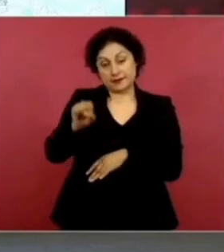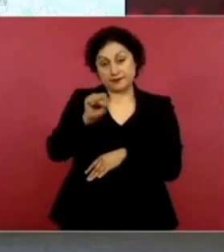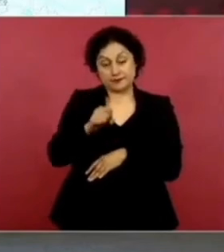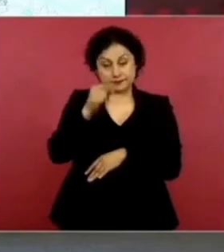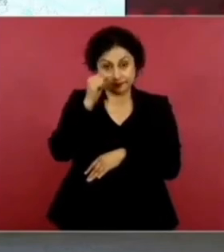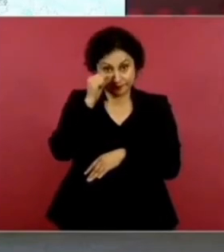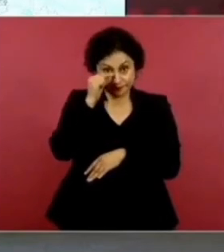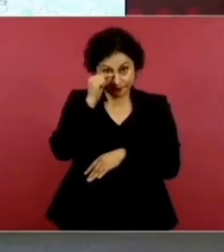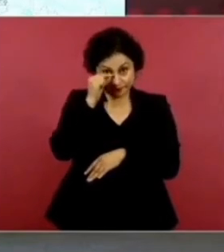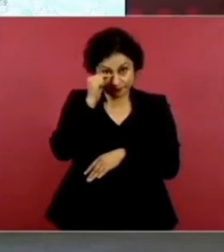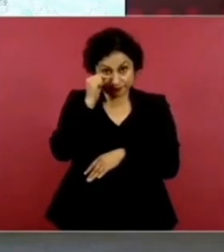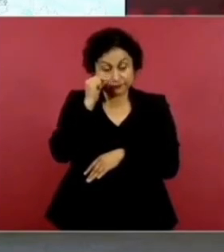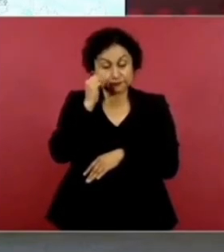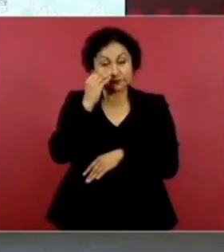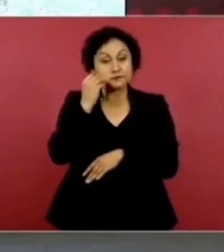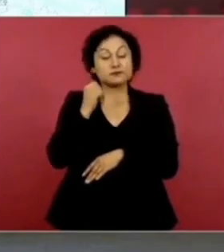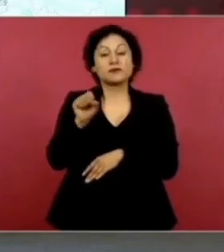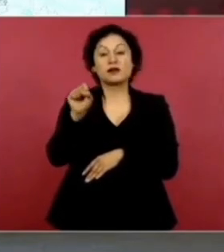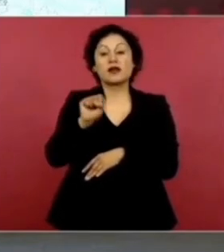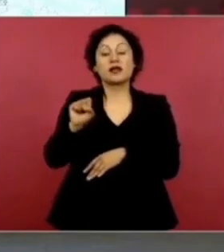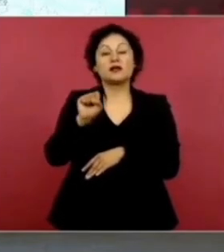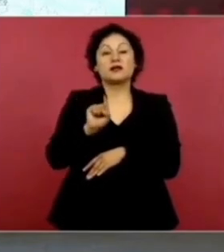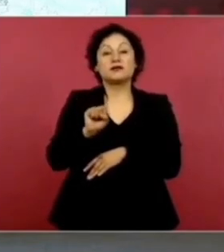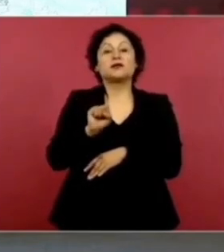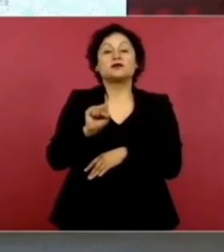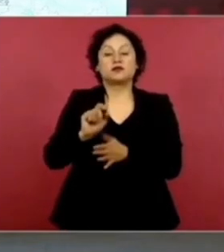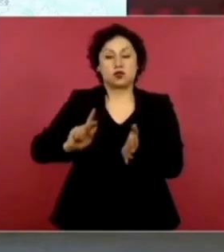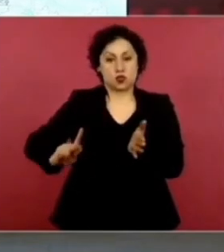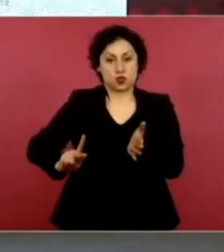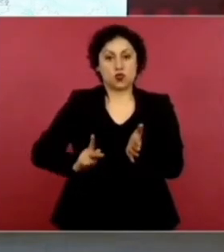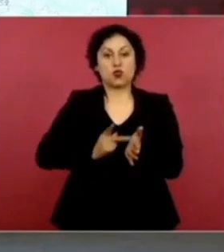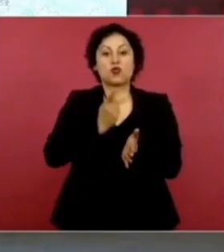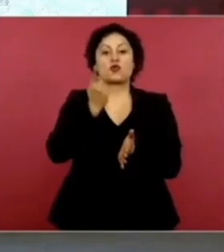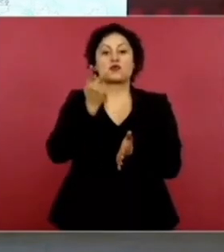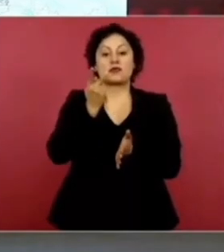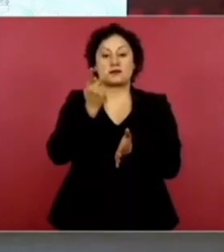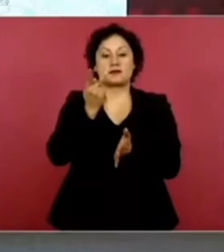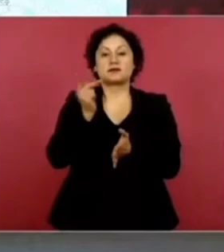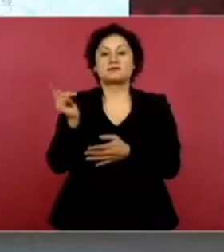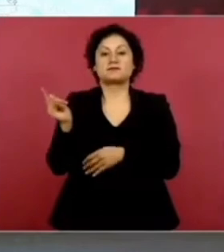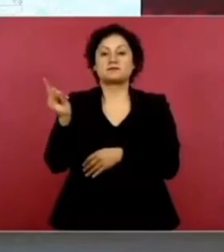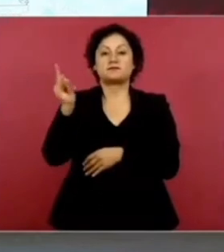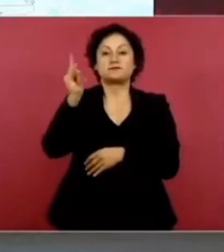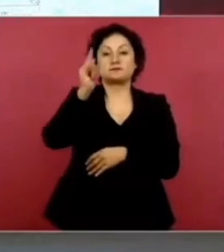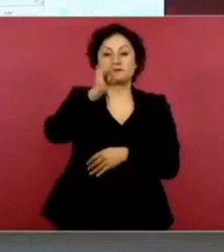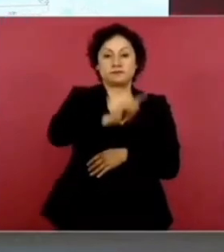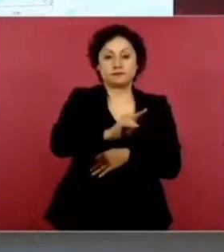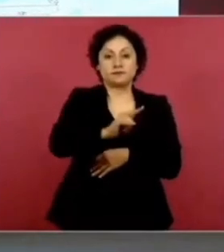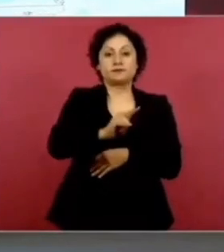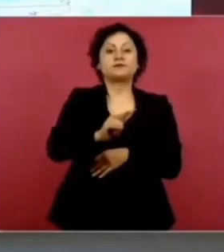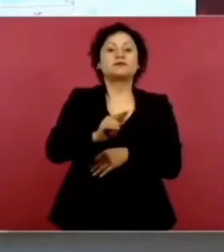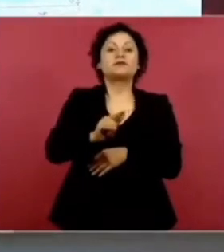Ya hicimos. Cruzamos de nuevo. Hasta acá. En el tren.